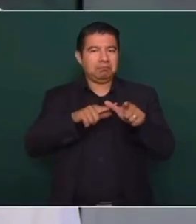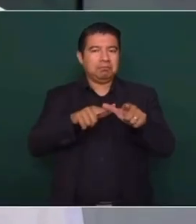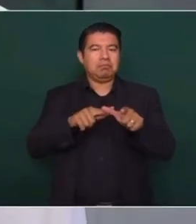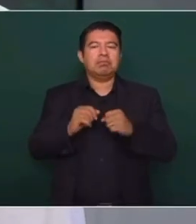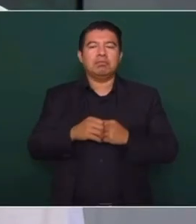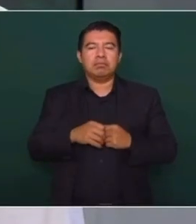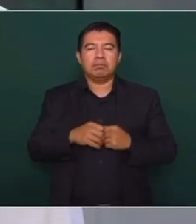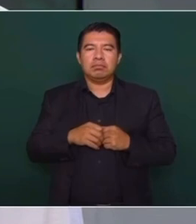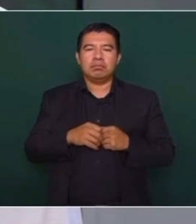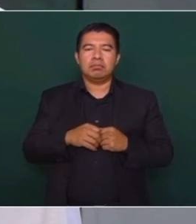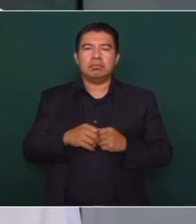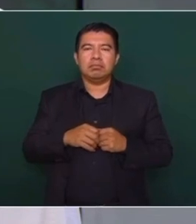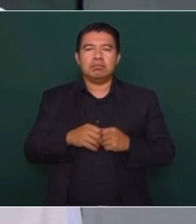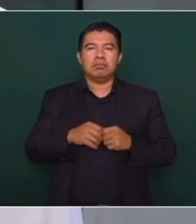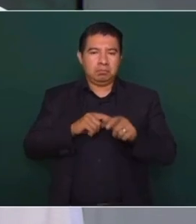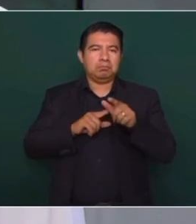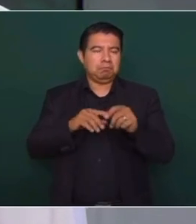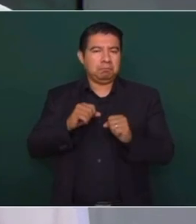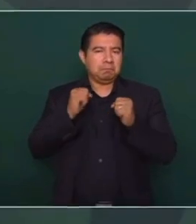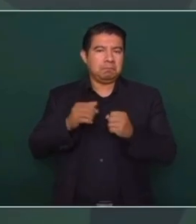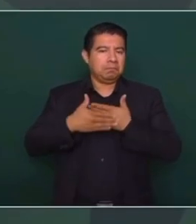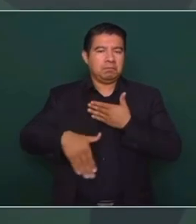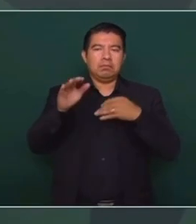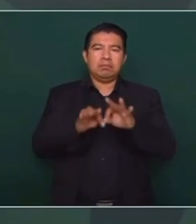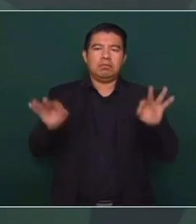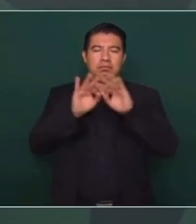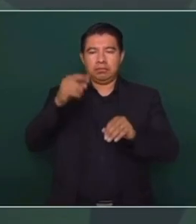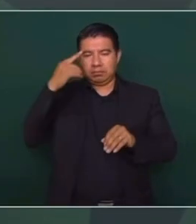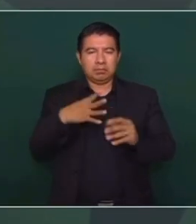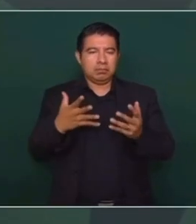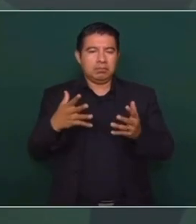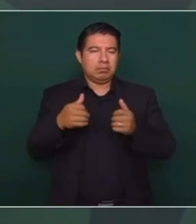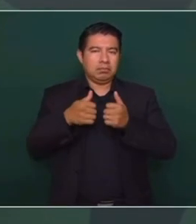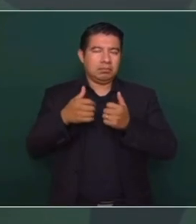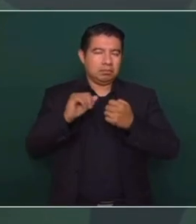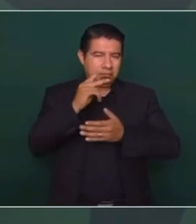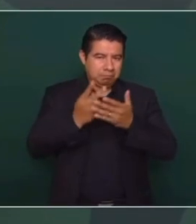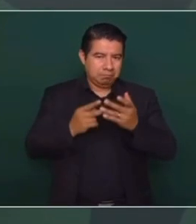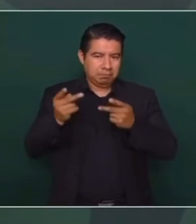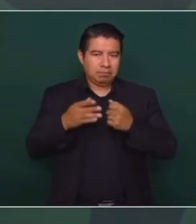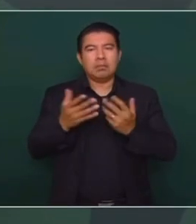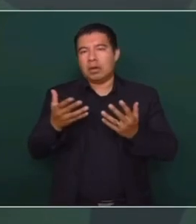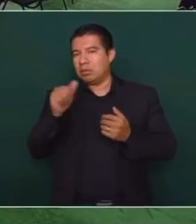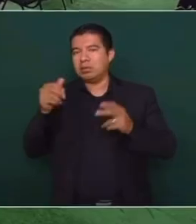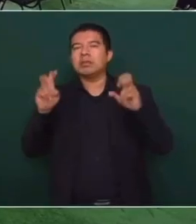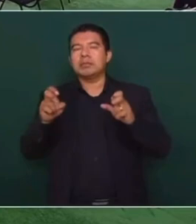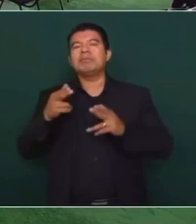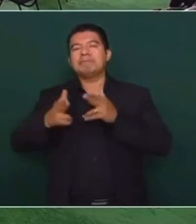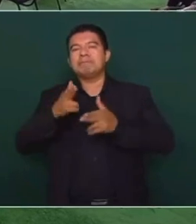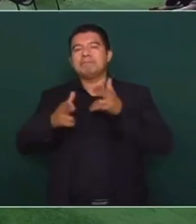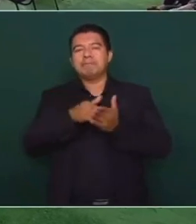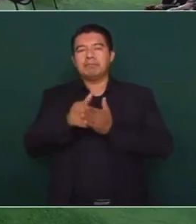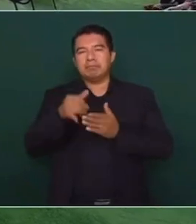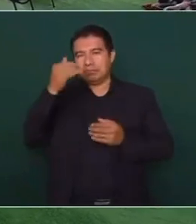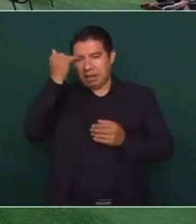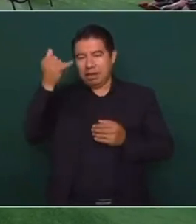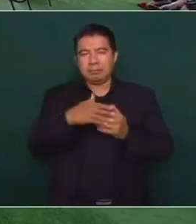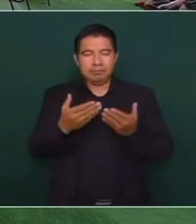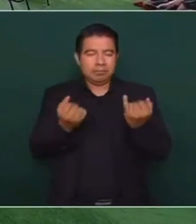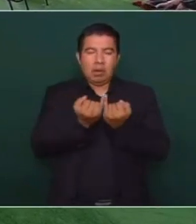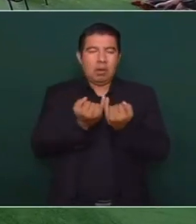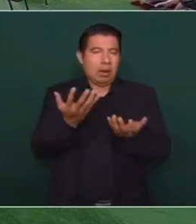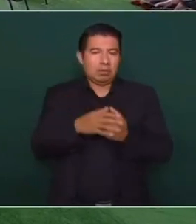teniendo una importancia estratégica. Luego el Tren Maya, el turismo,